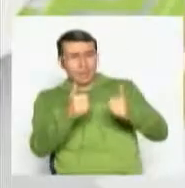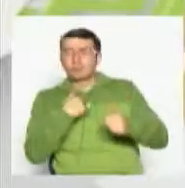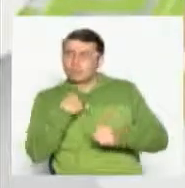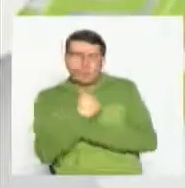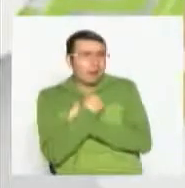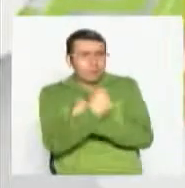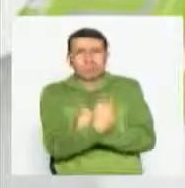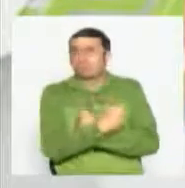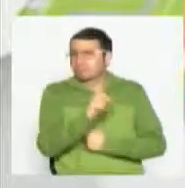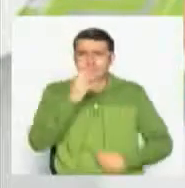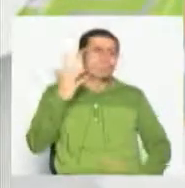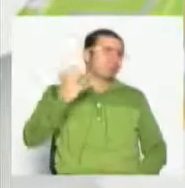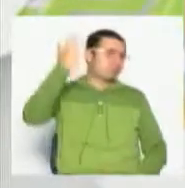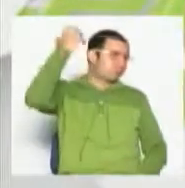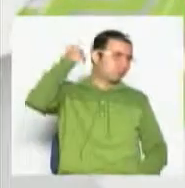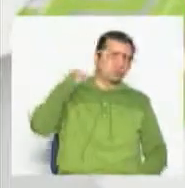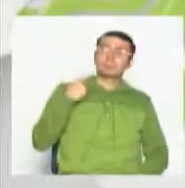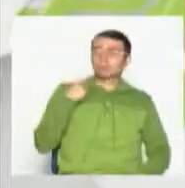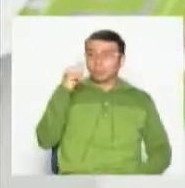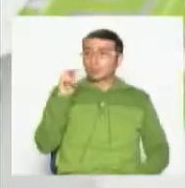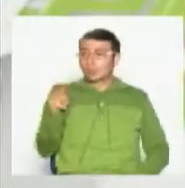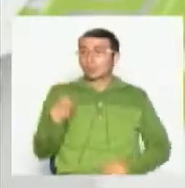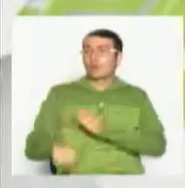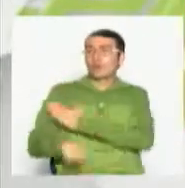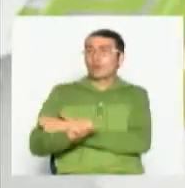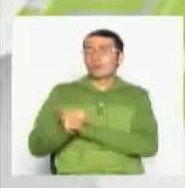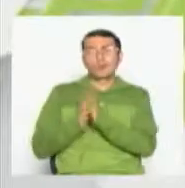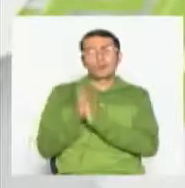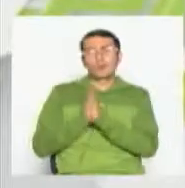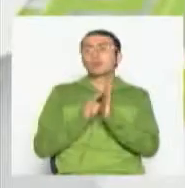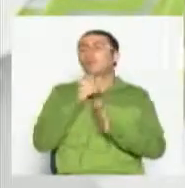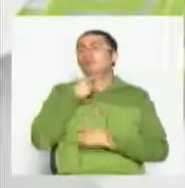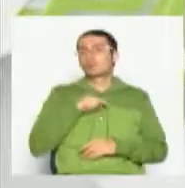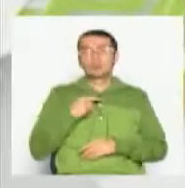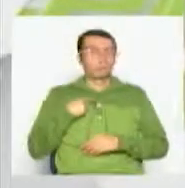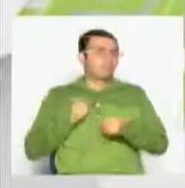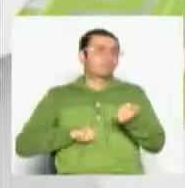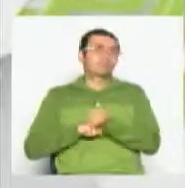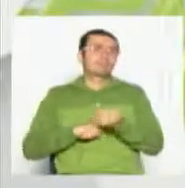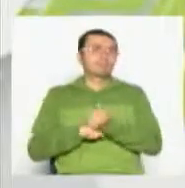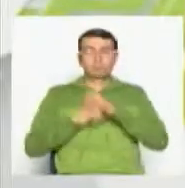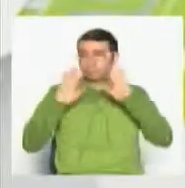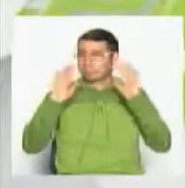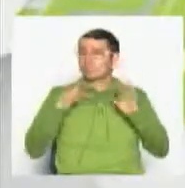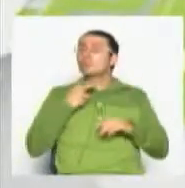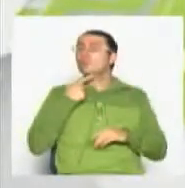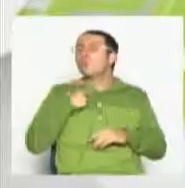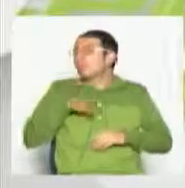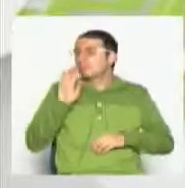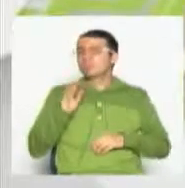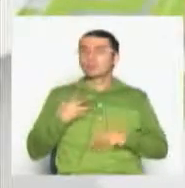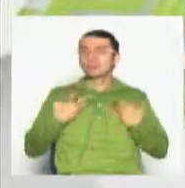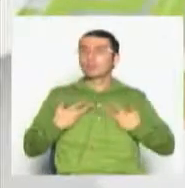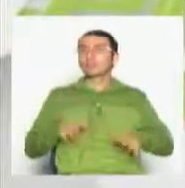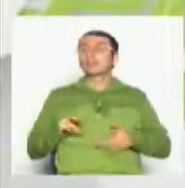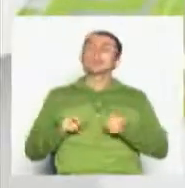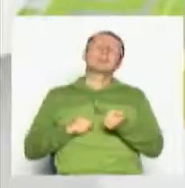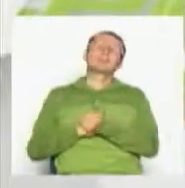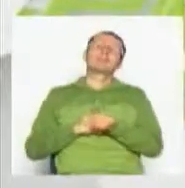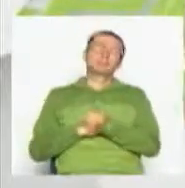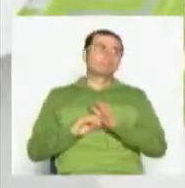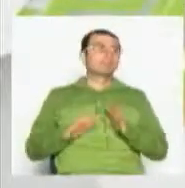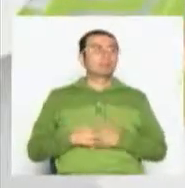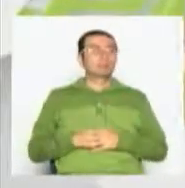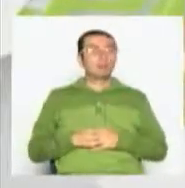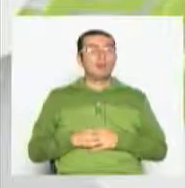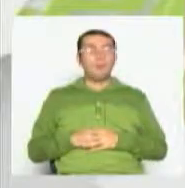amando el fútbol y seguiré viendo fútbol, y seguiré viendo el equipo que sigo, o que hincho, como dicen los brasileros, que aprendí, no